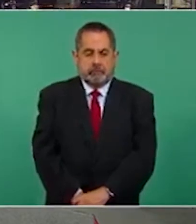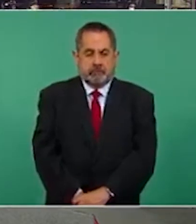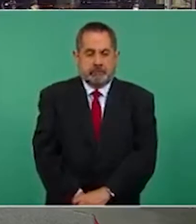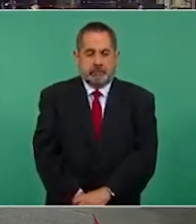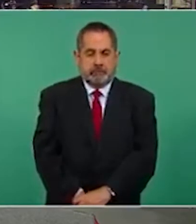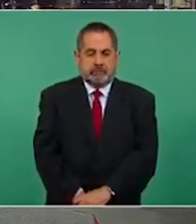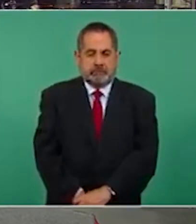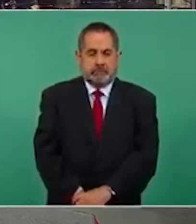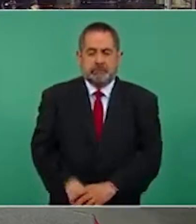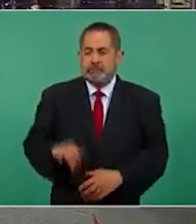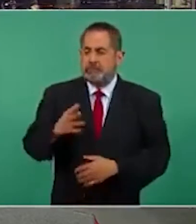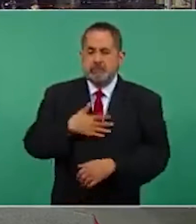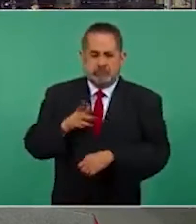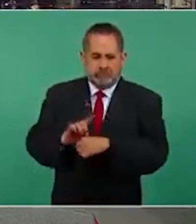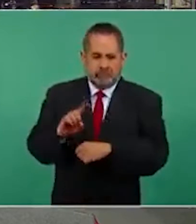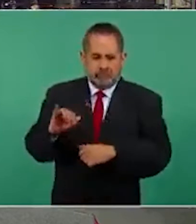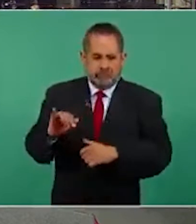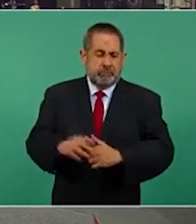Sí, buenos días.